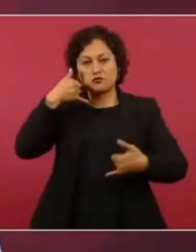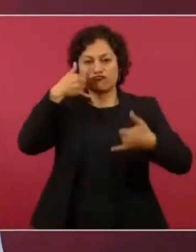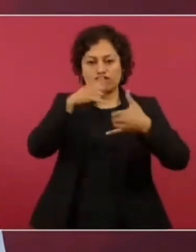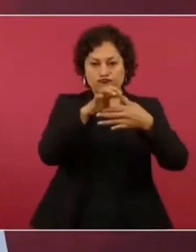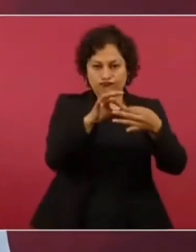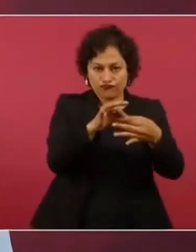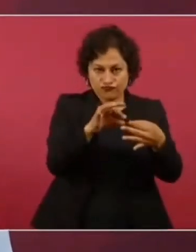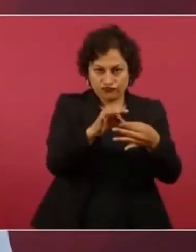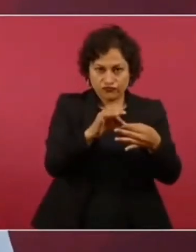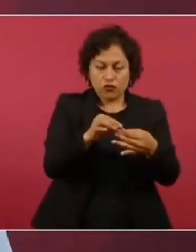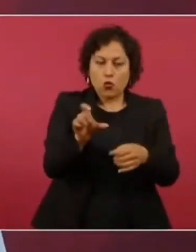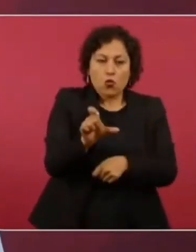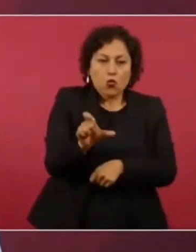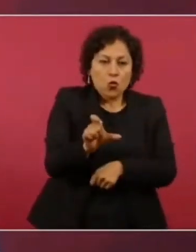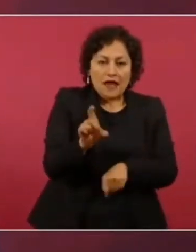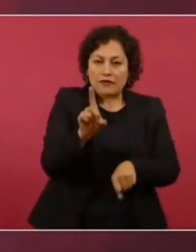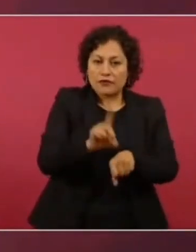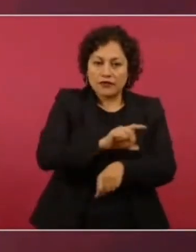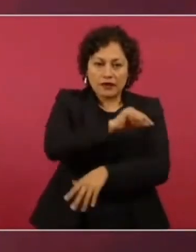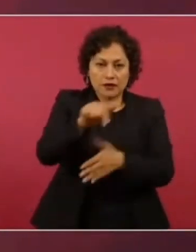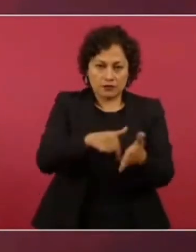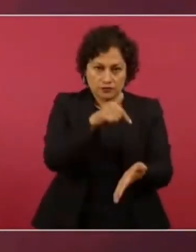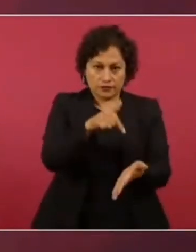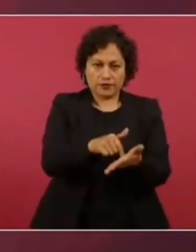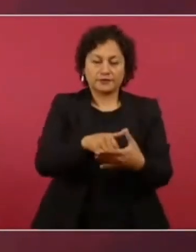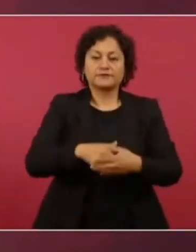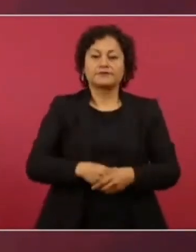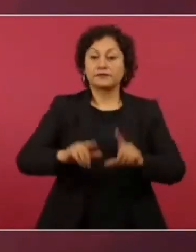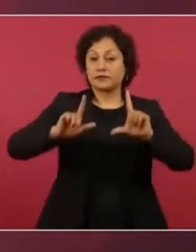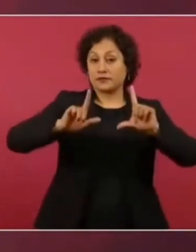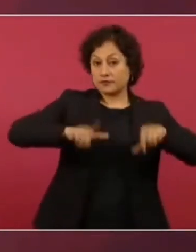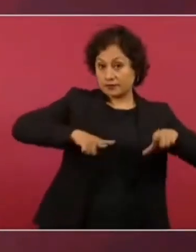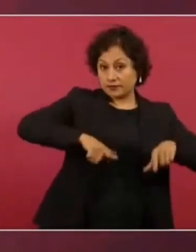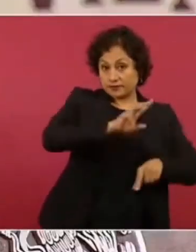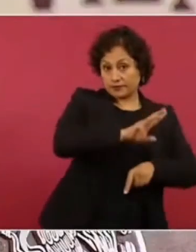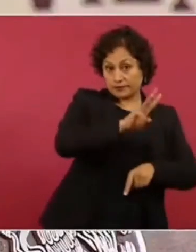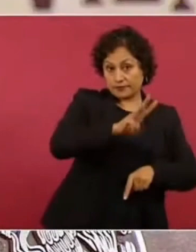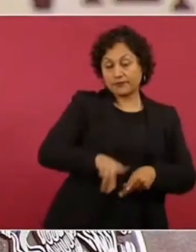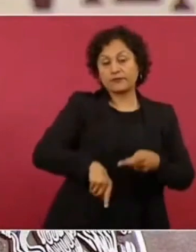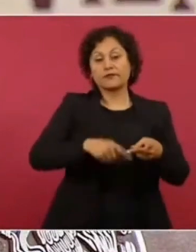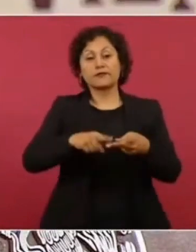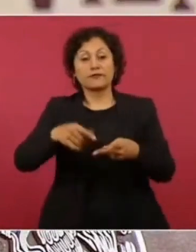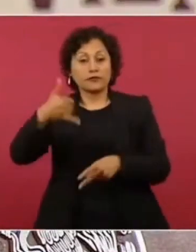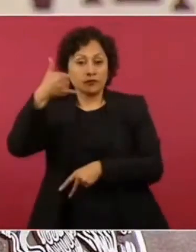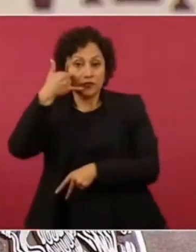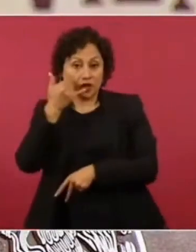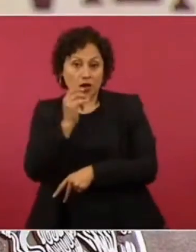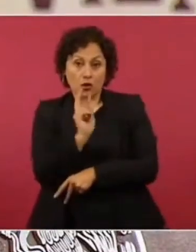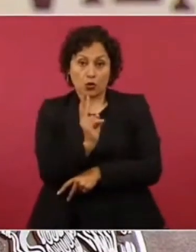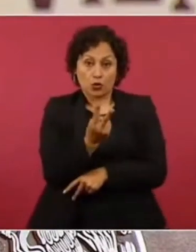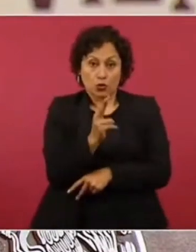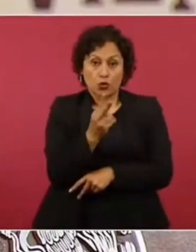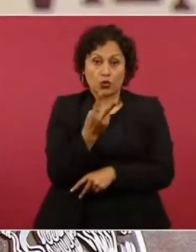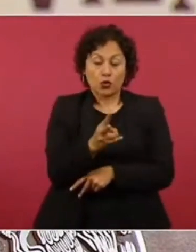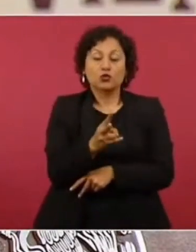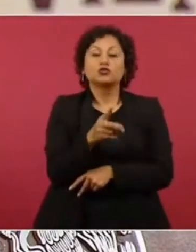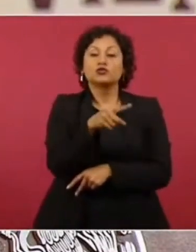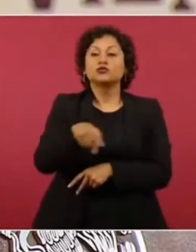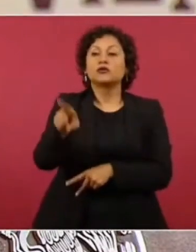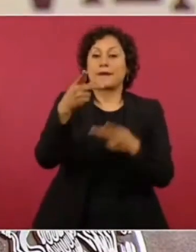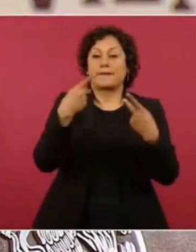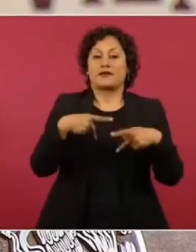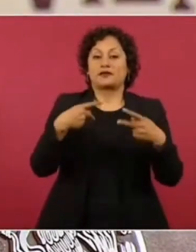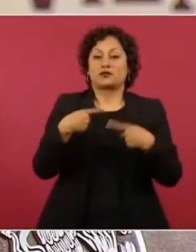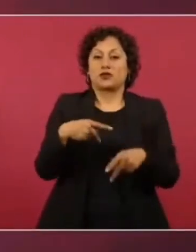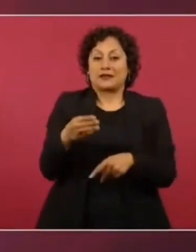día, hora y lugar. Este, tanto la página como la línea de bienestar, aplica para quienes en mayo tienen que hacer su